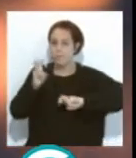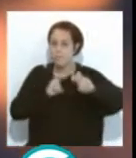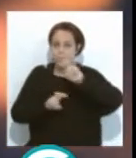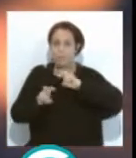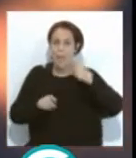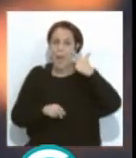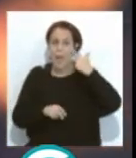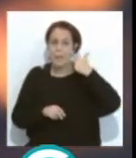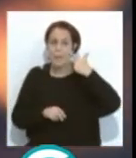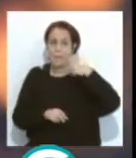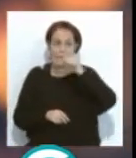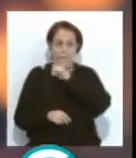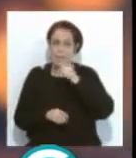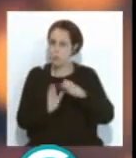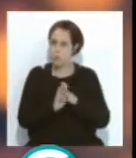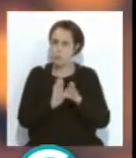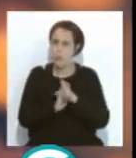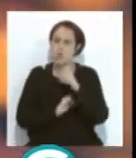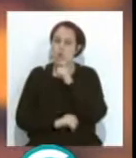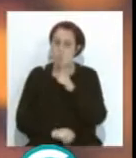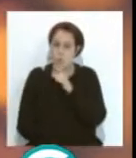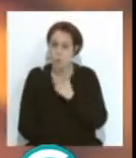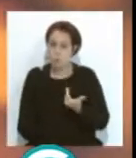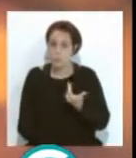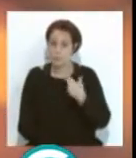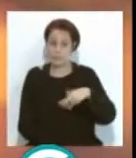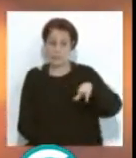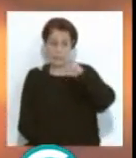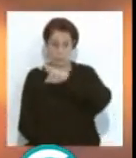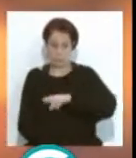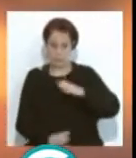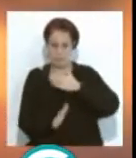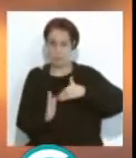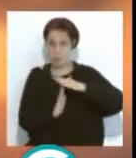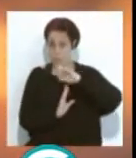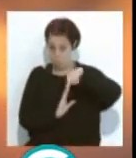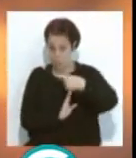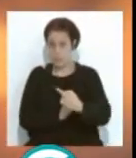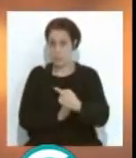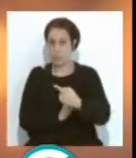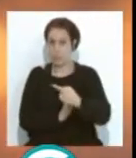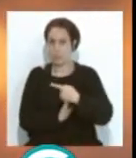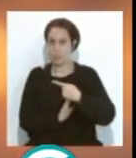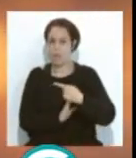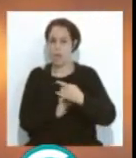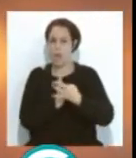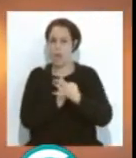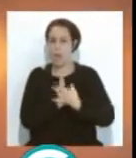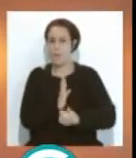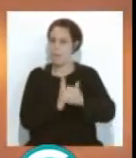que el cante siga y cuando se ha recuperado después de un parón ha venido con mucha más calidad.